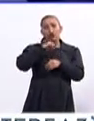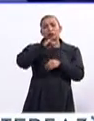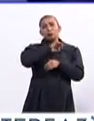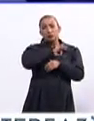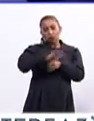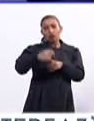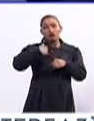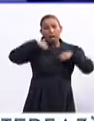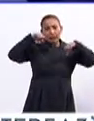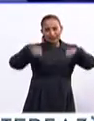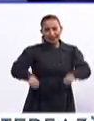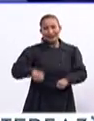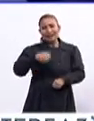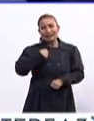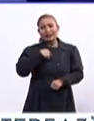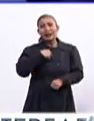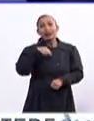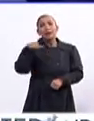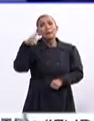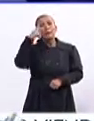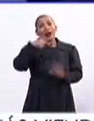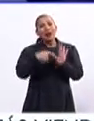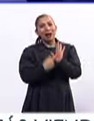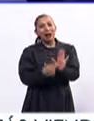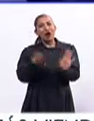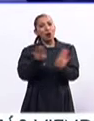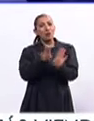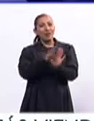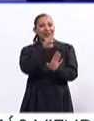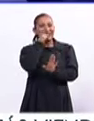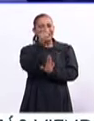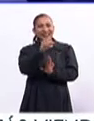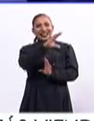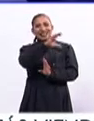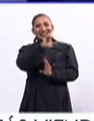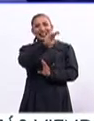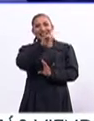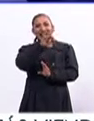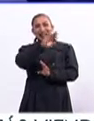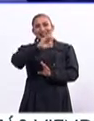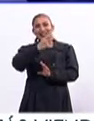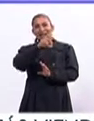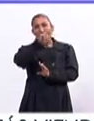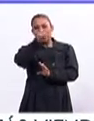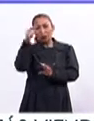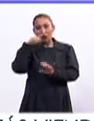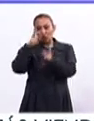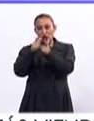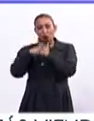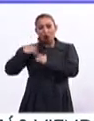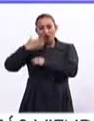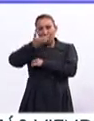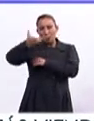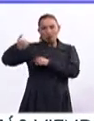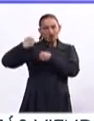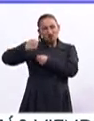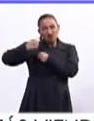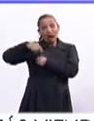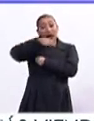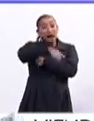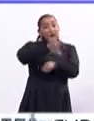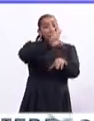Yes I Can, básicamente las dos formas, parafraseando un poco como lo decía César Chávez, del Movimiento Agrícola, y es de alguna forma